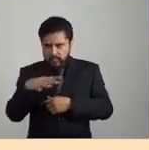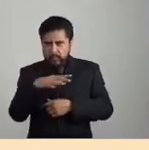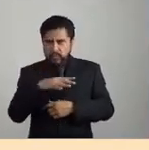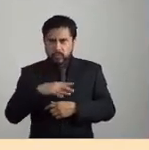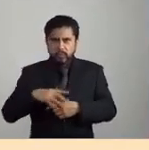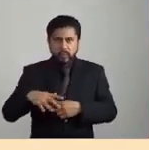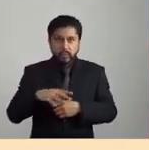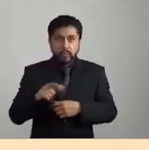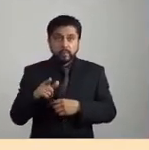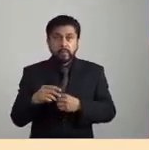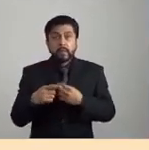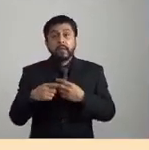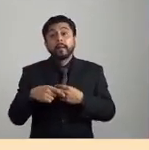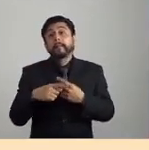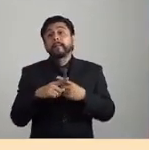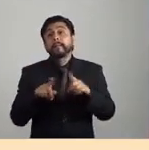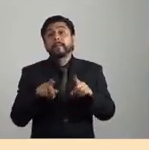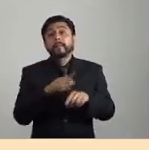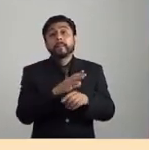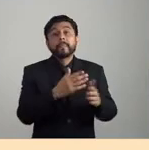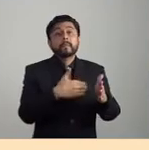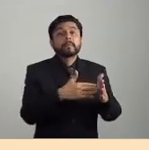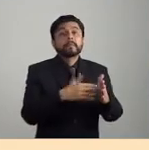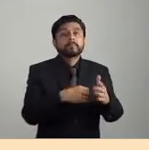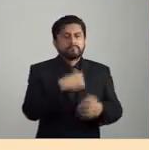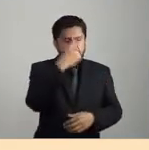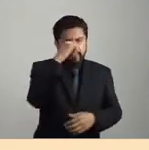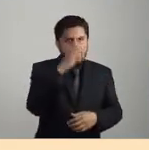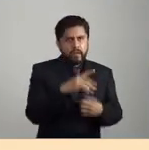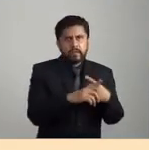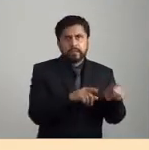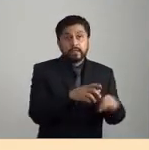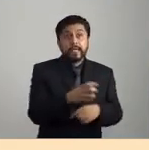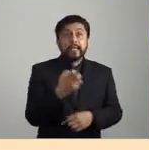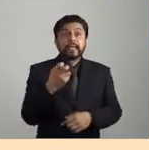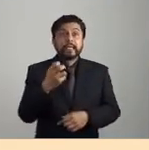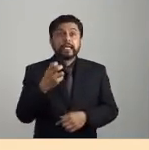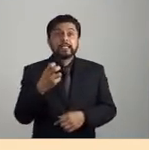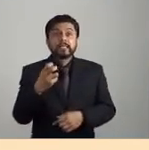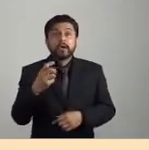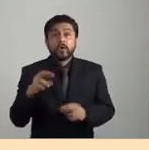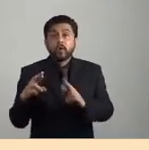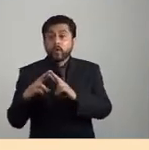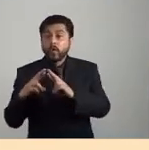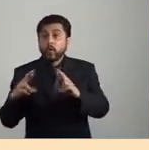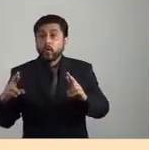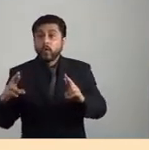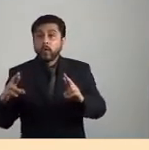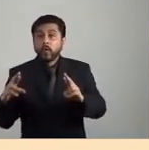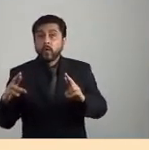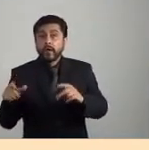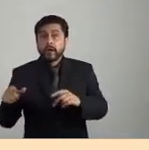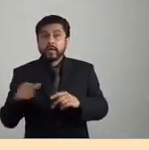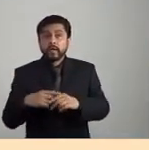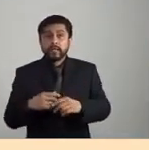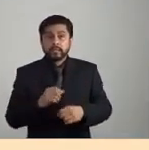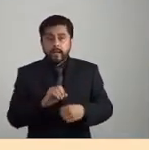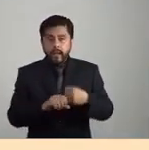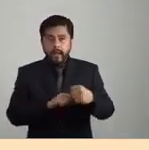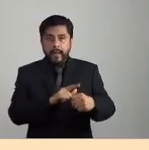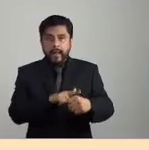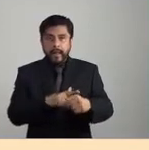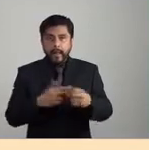mayor que la que existe en la agricultura industrial. Eso permite pues que haya una interrelación entre distintas especies que produce al final pues una